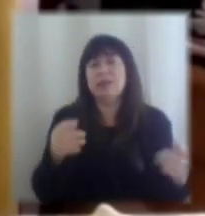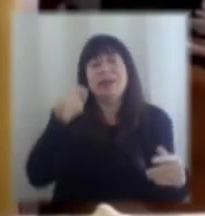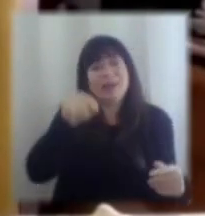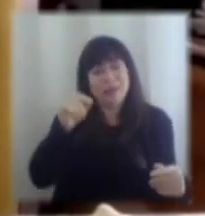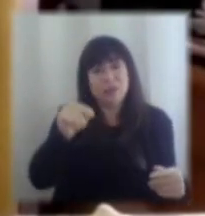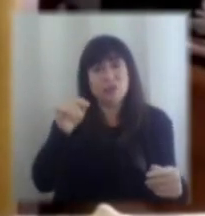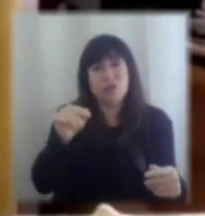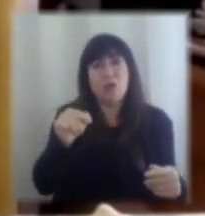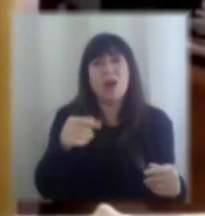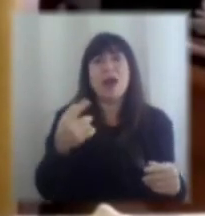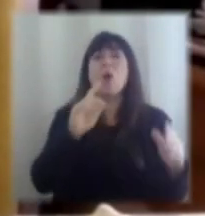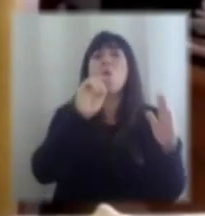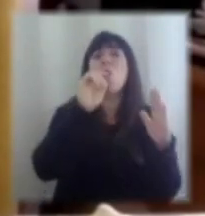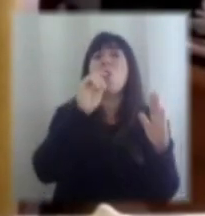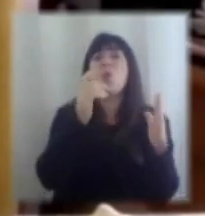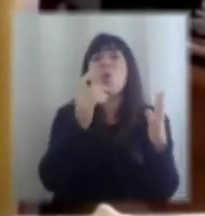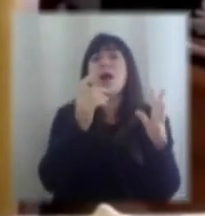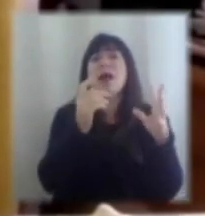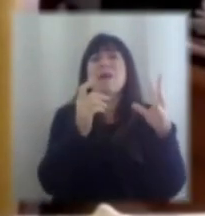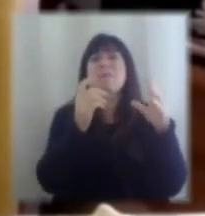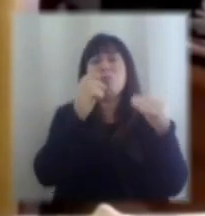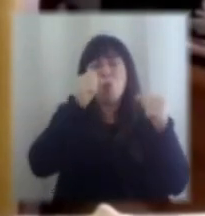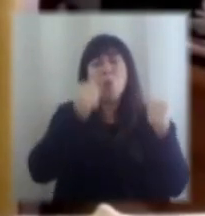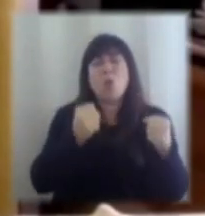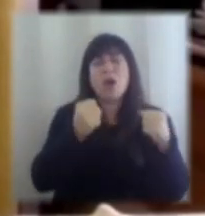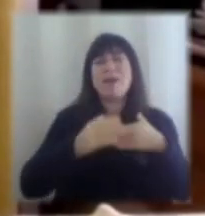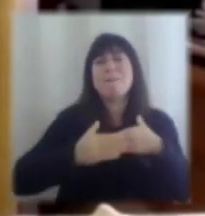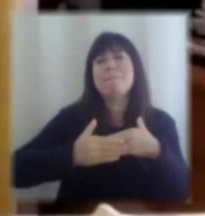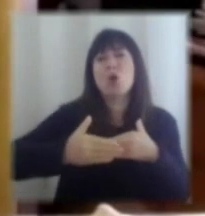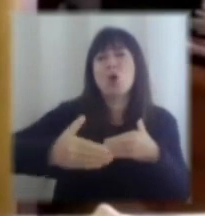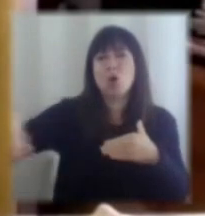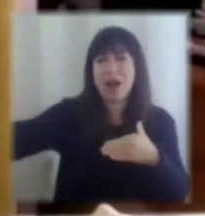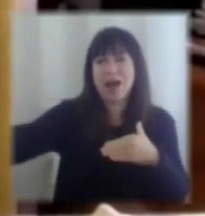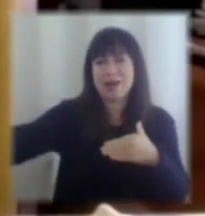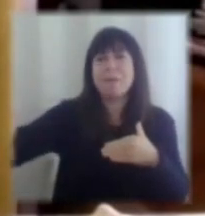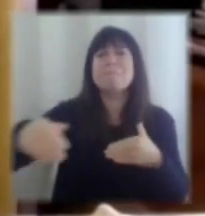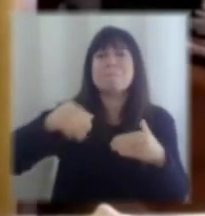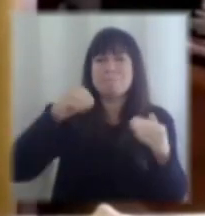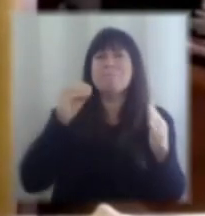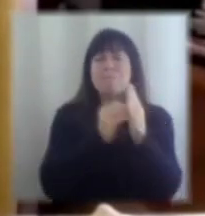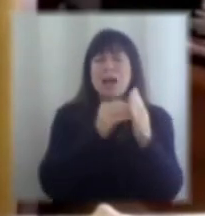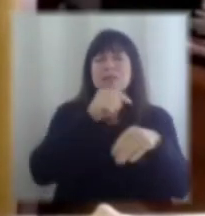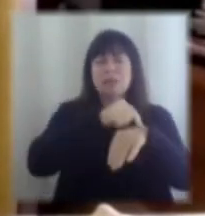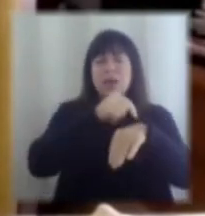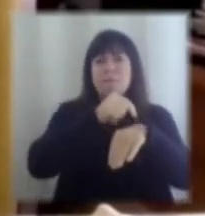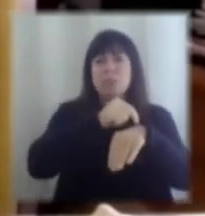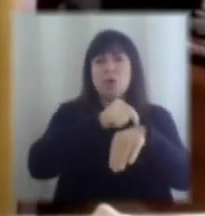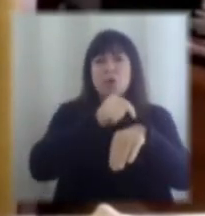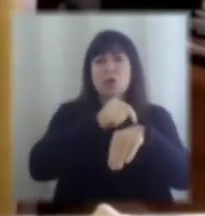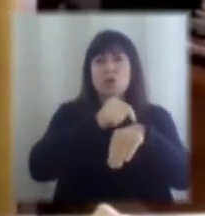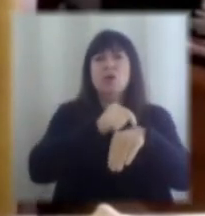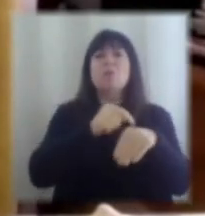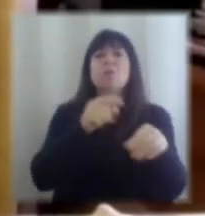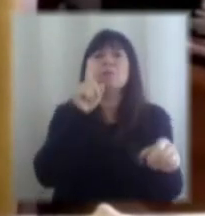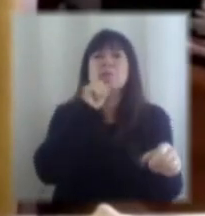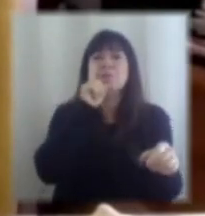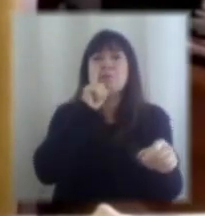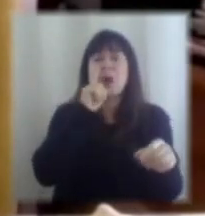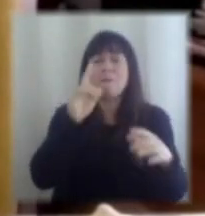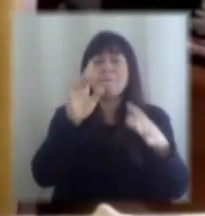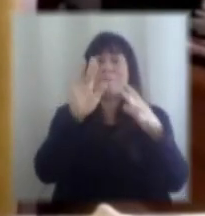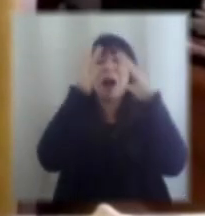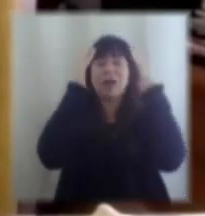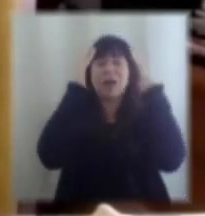película que se puede prolongar más allá de lo que teníamos considerado originalmente, que va a tener un impacto muy